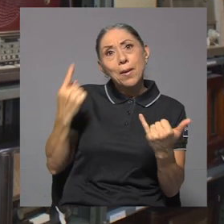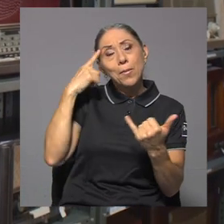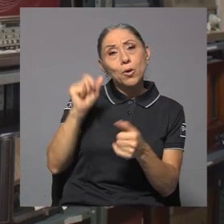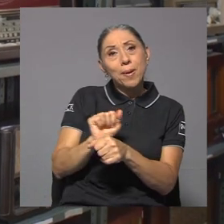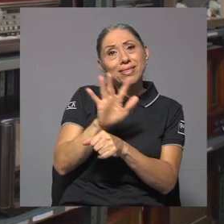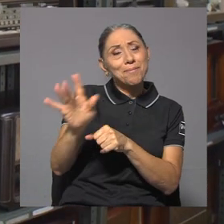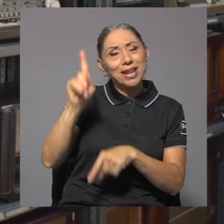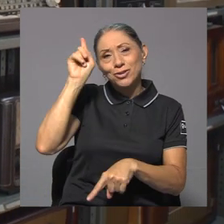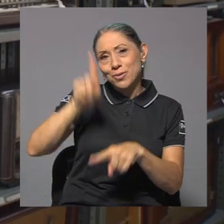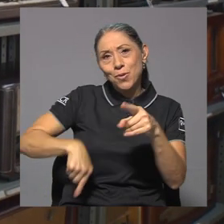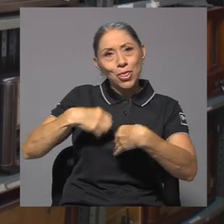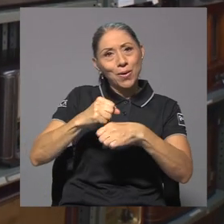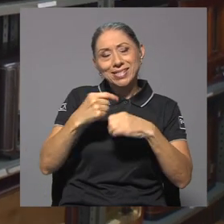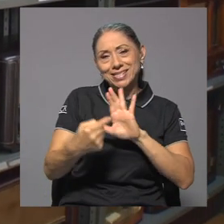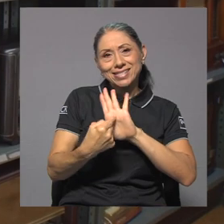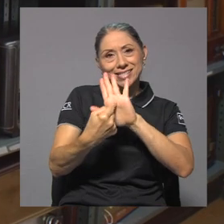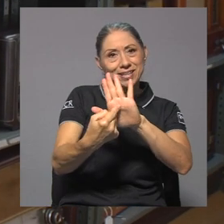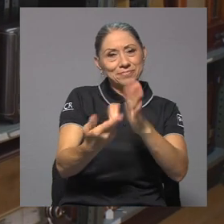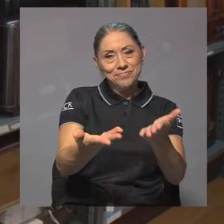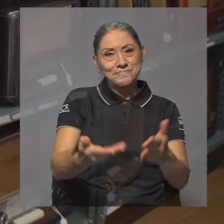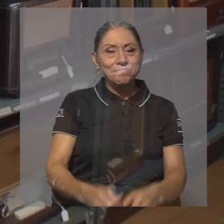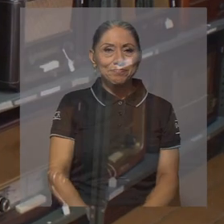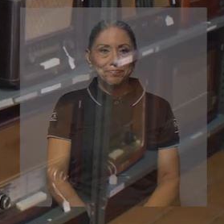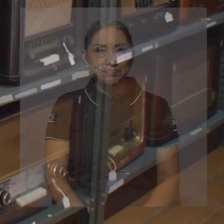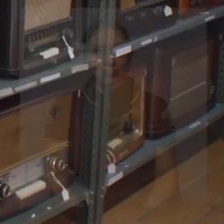por motivos de la pandemia no ha podido efectuarse.